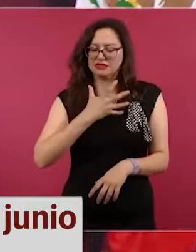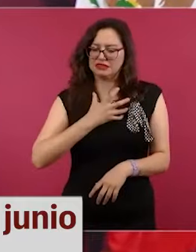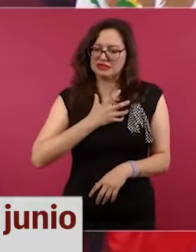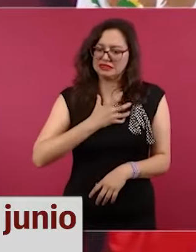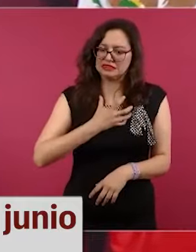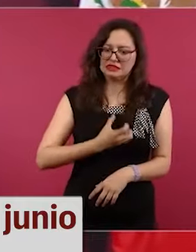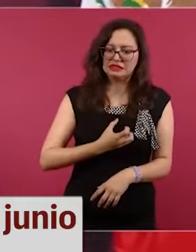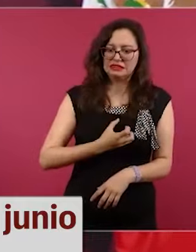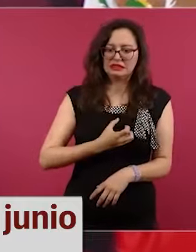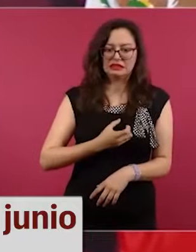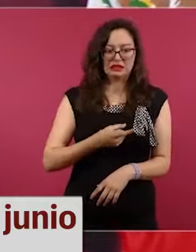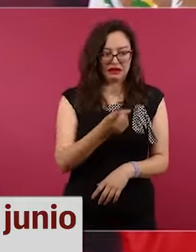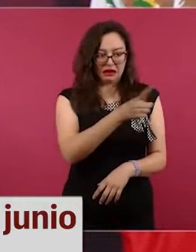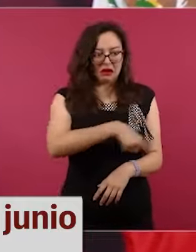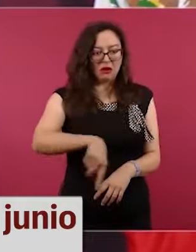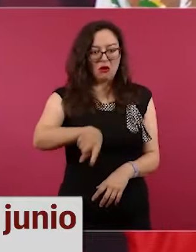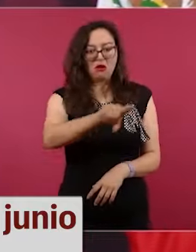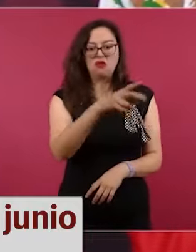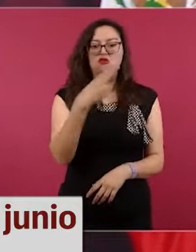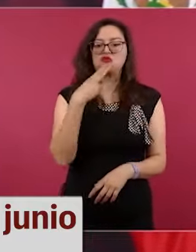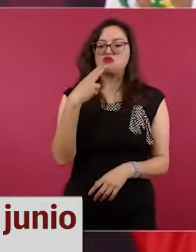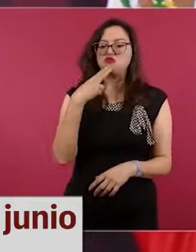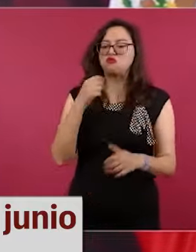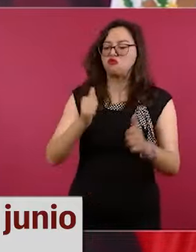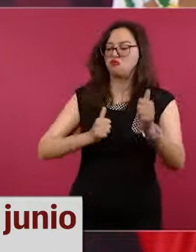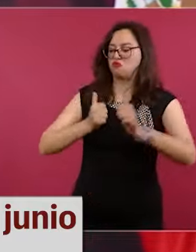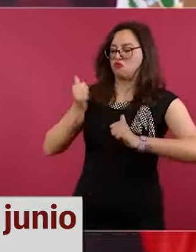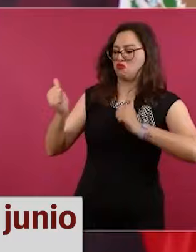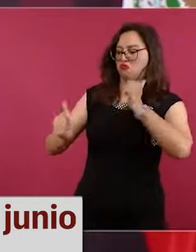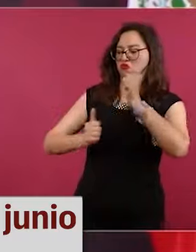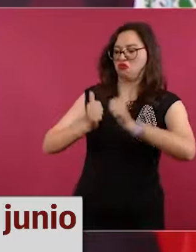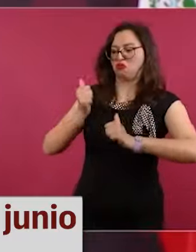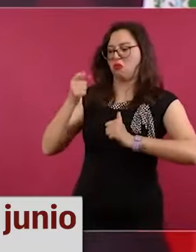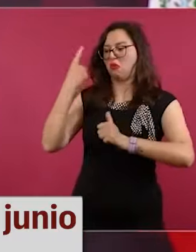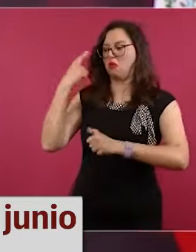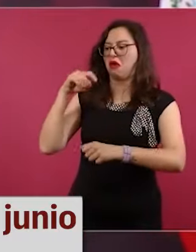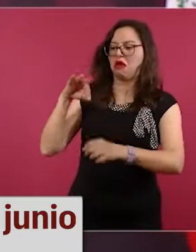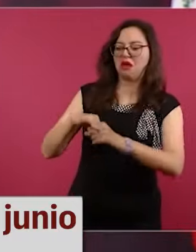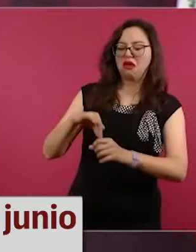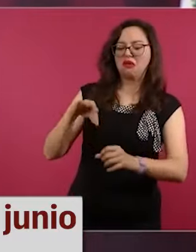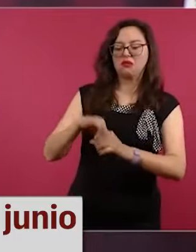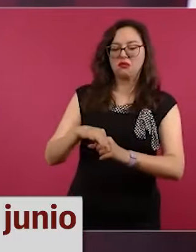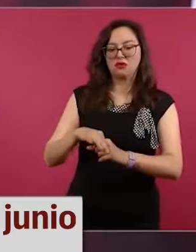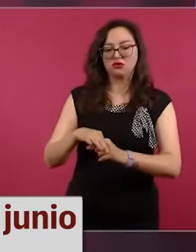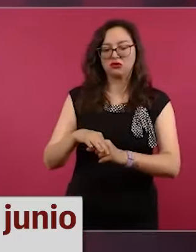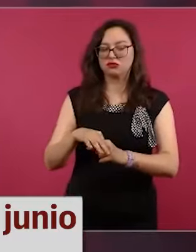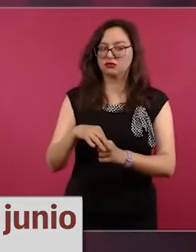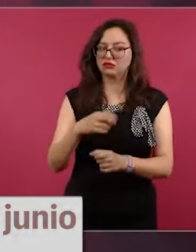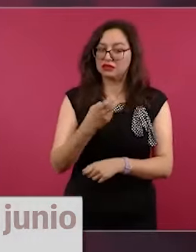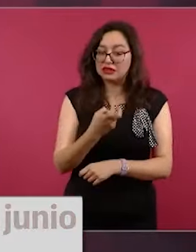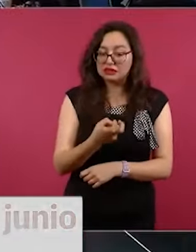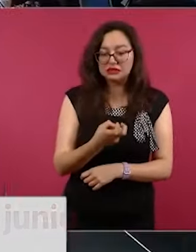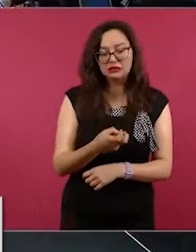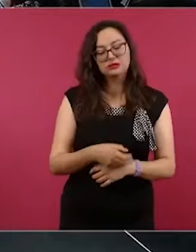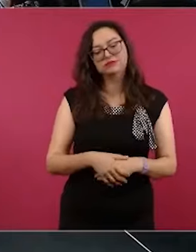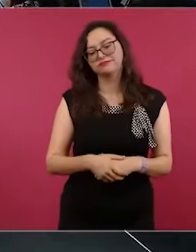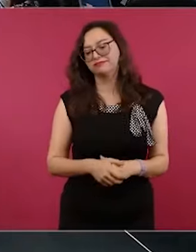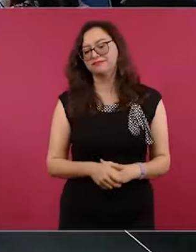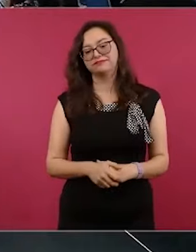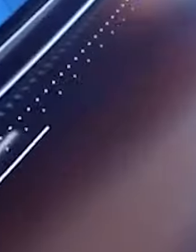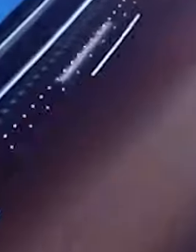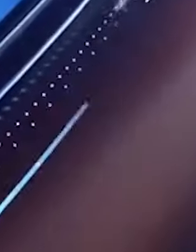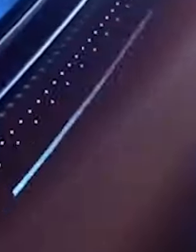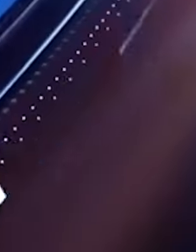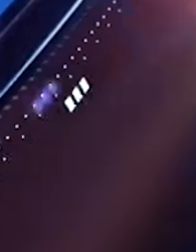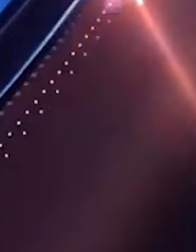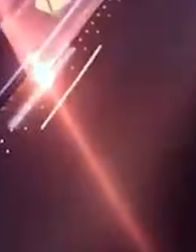vamos a estar recordando y comunicando. Dijo. Otra vez declaró que después de dejar la presidencia, no tendrá participación pública ni en redes sociales.